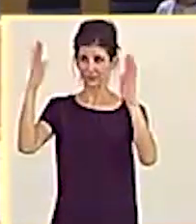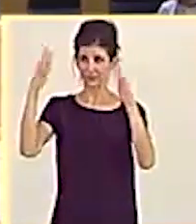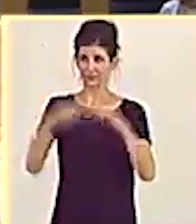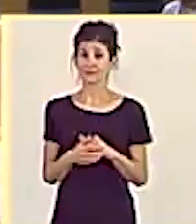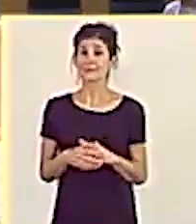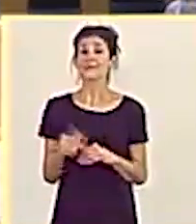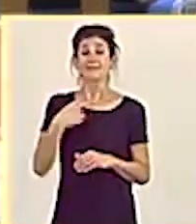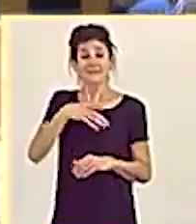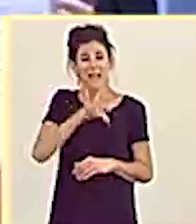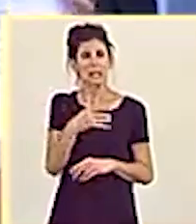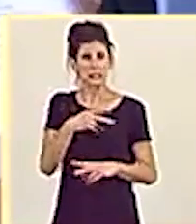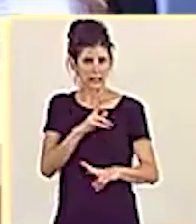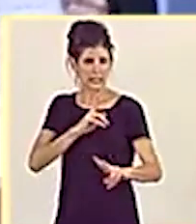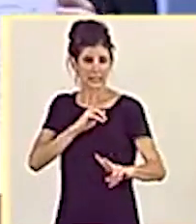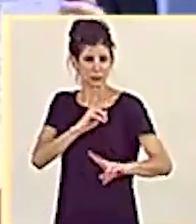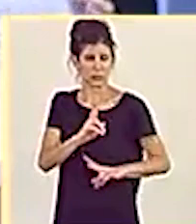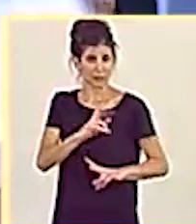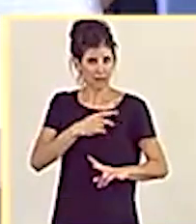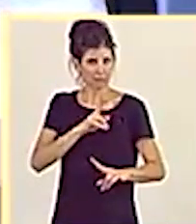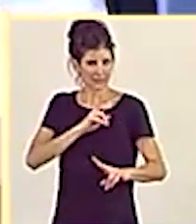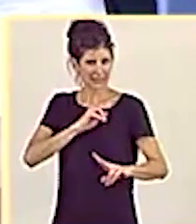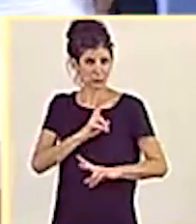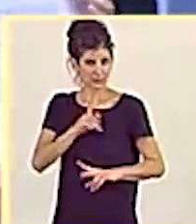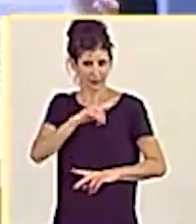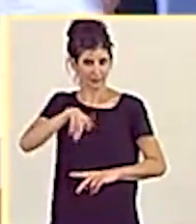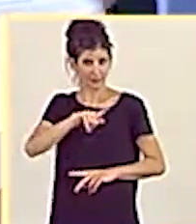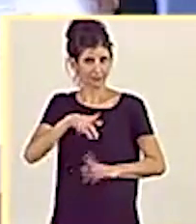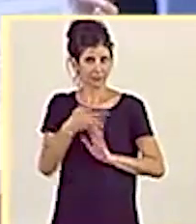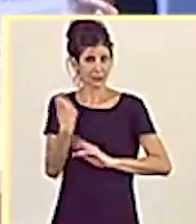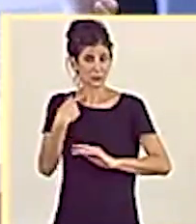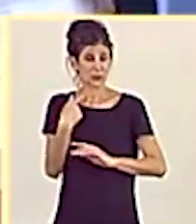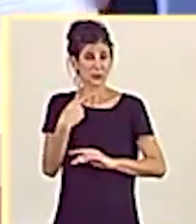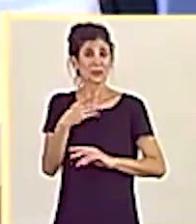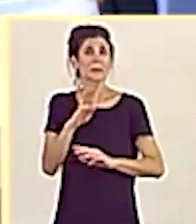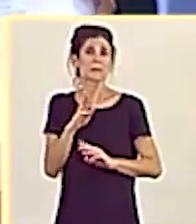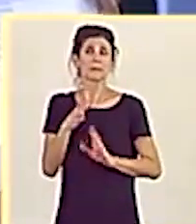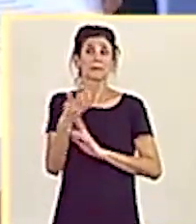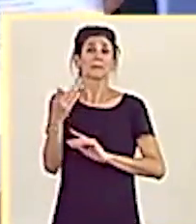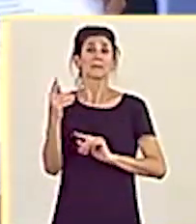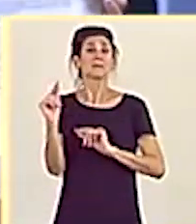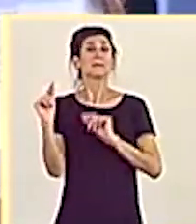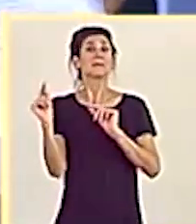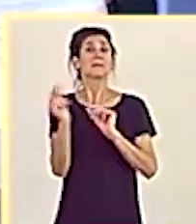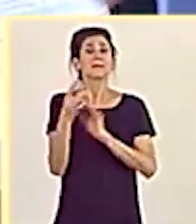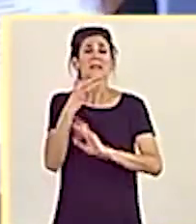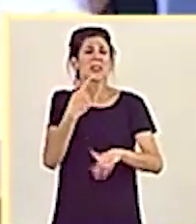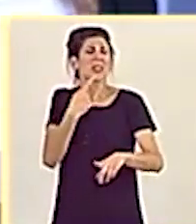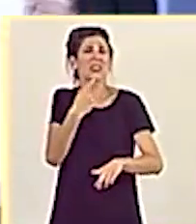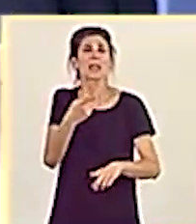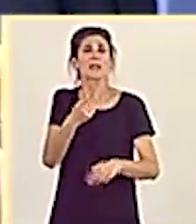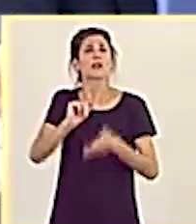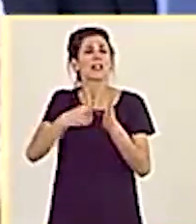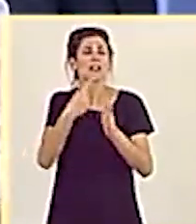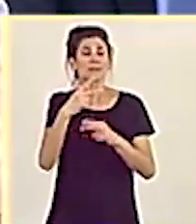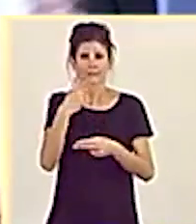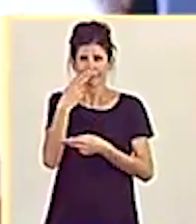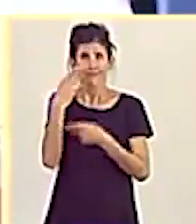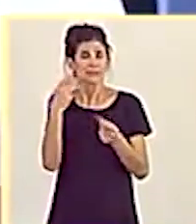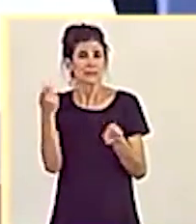aquí tiene una respuesta parlamentaria en la cual dice que no están publicados esos contratos.